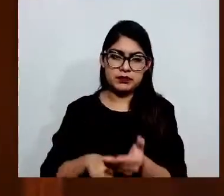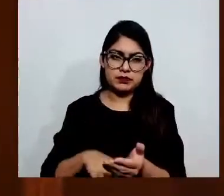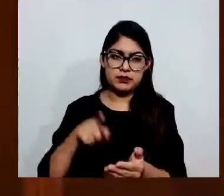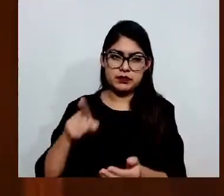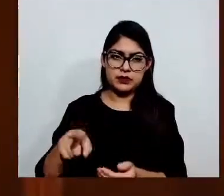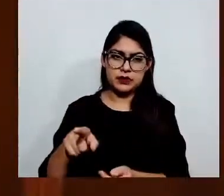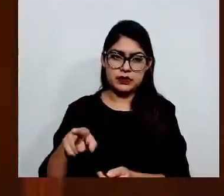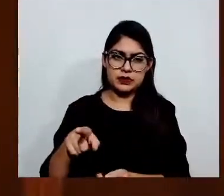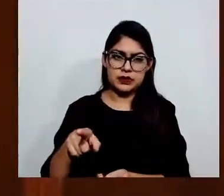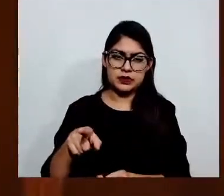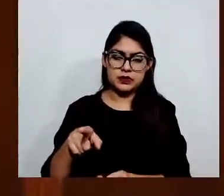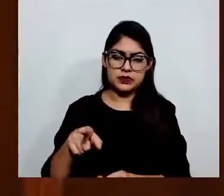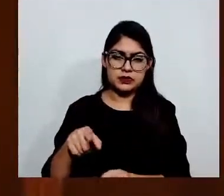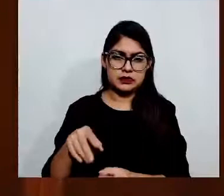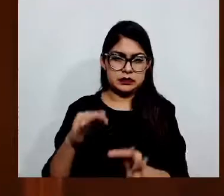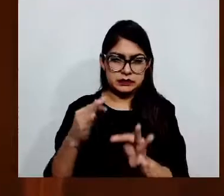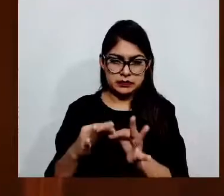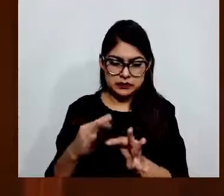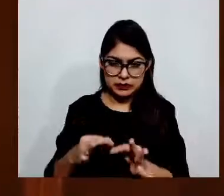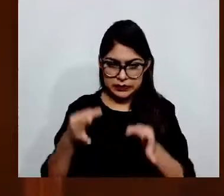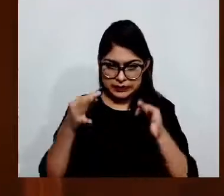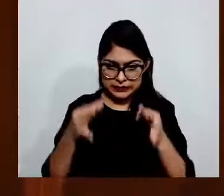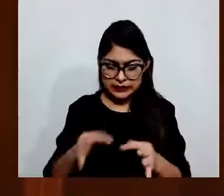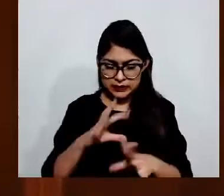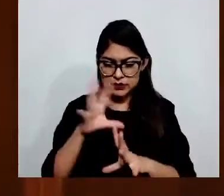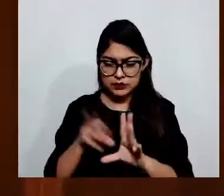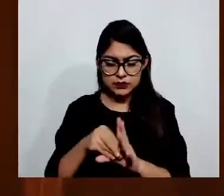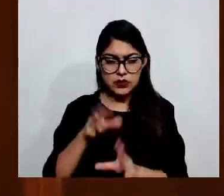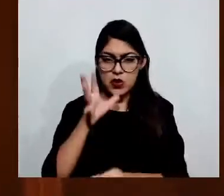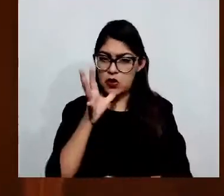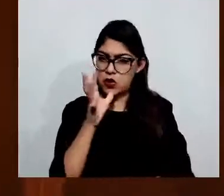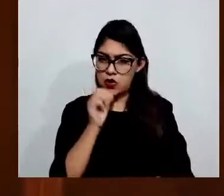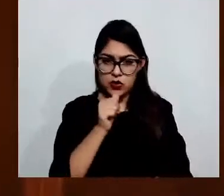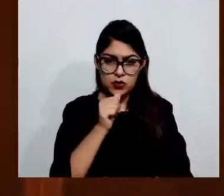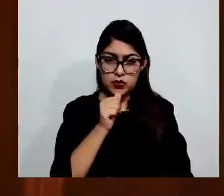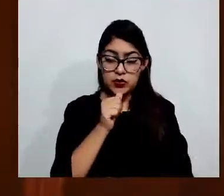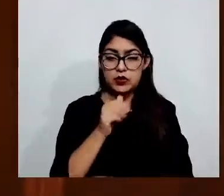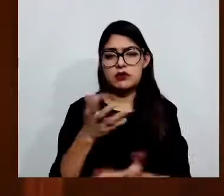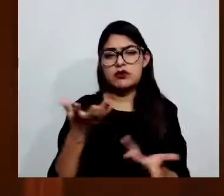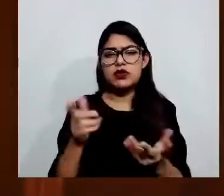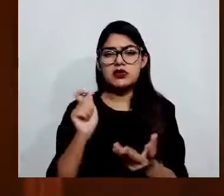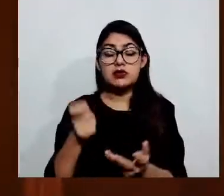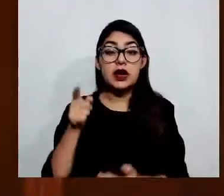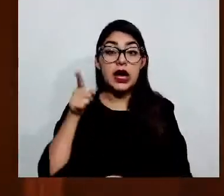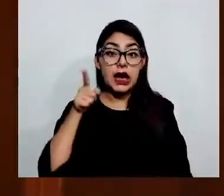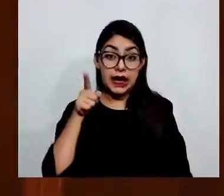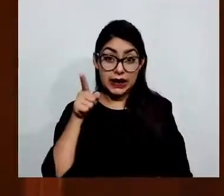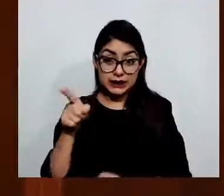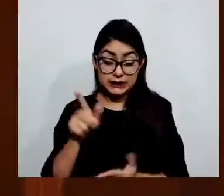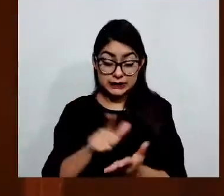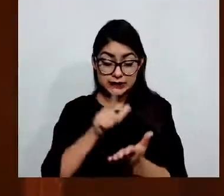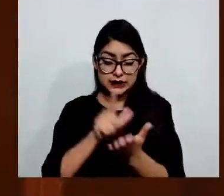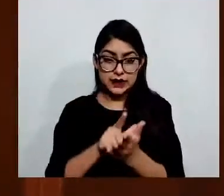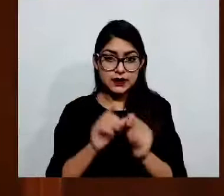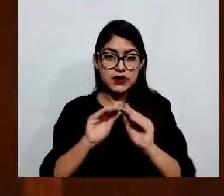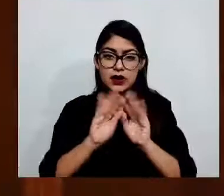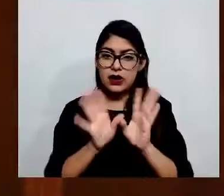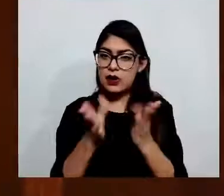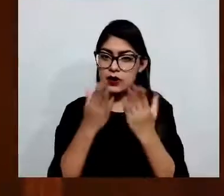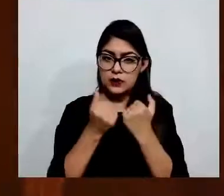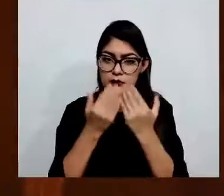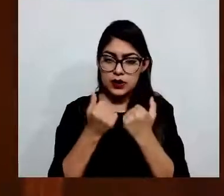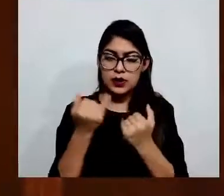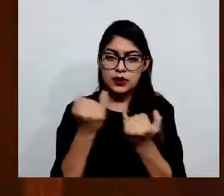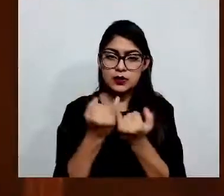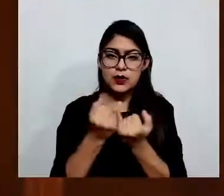Es decir, la falta de precisión y claridad de la palabra ultraje, ya que las normas